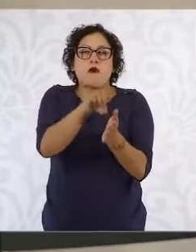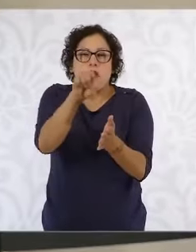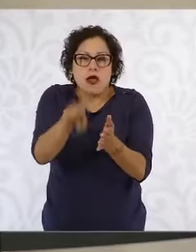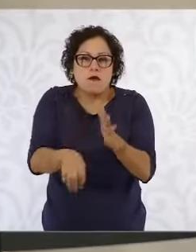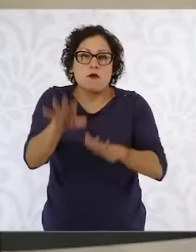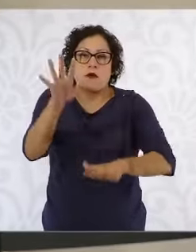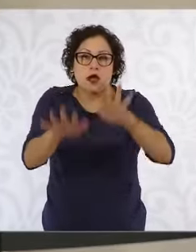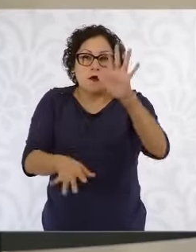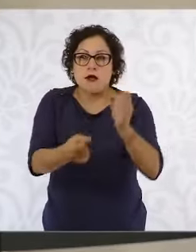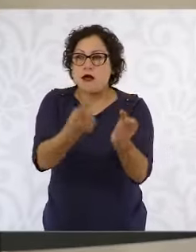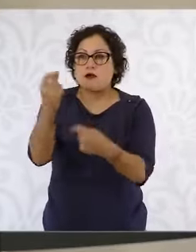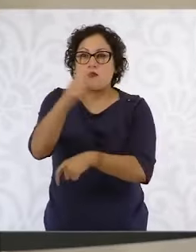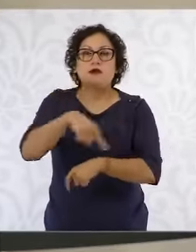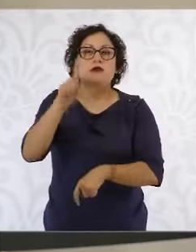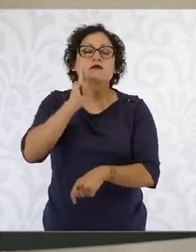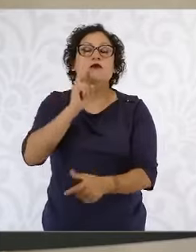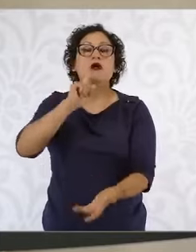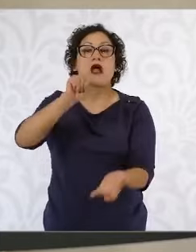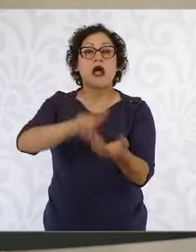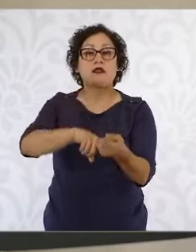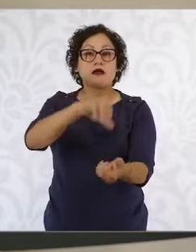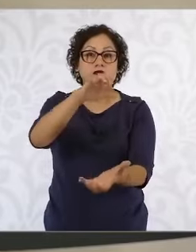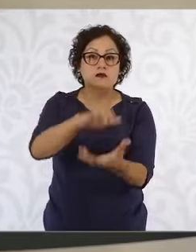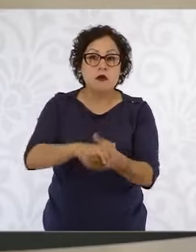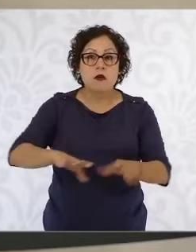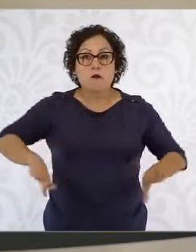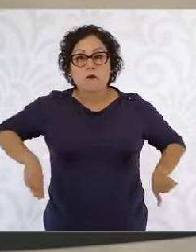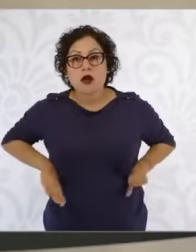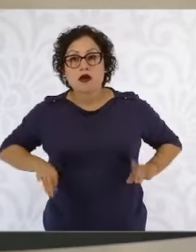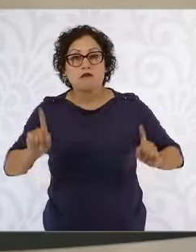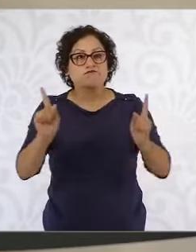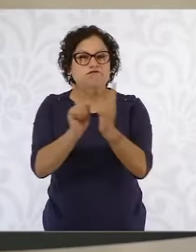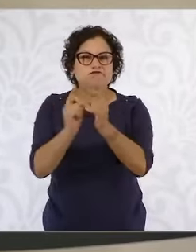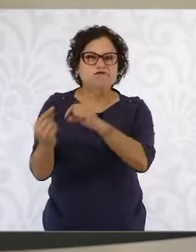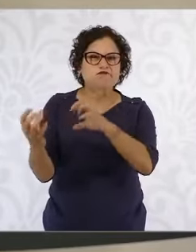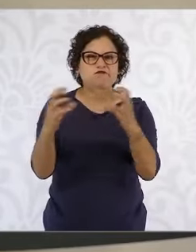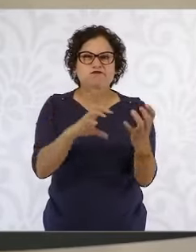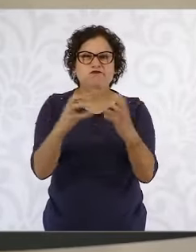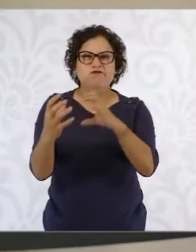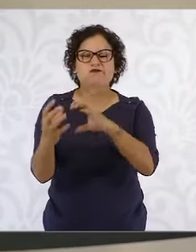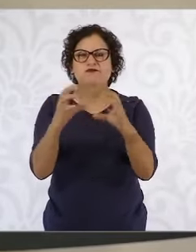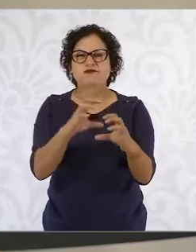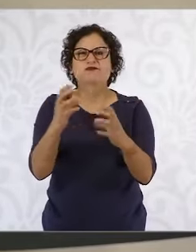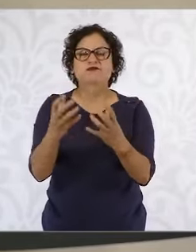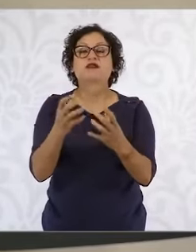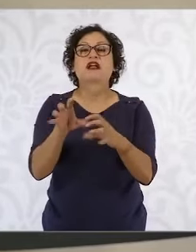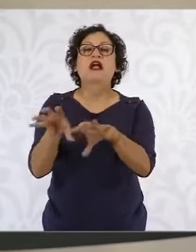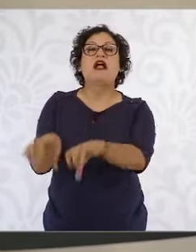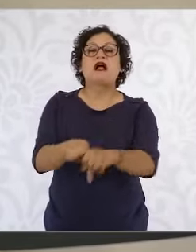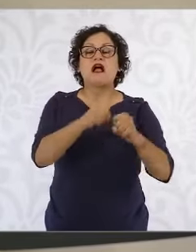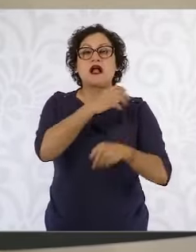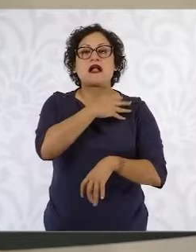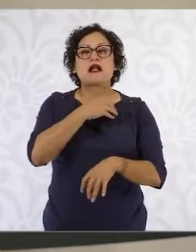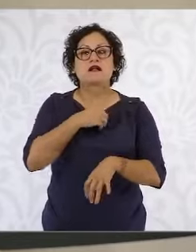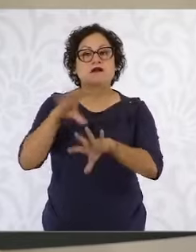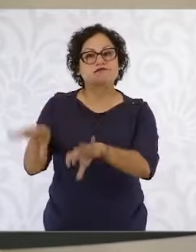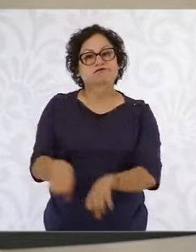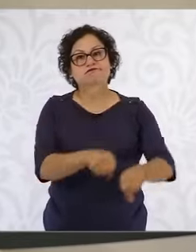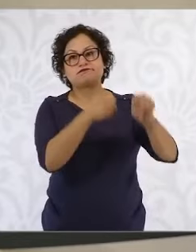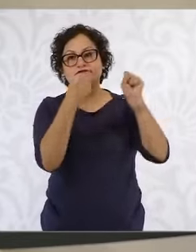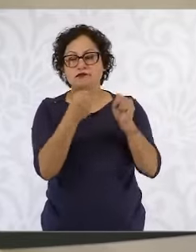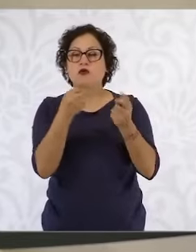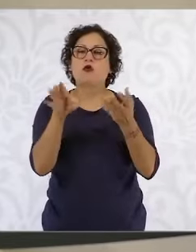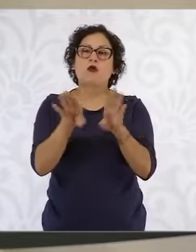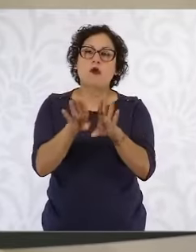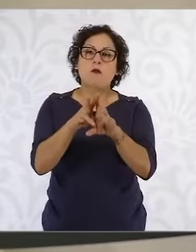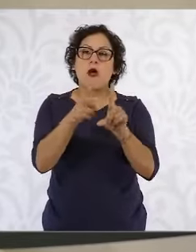conflicto con el cónyuge, sufren de la… les plagian a sus hijos, se los llevan, los sacan de su